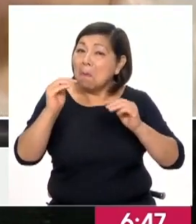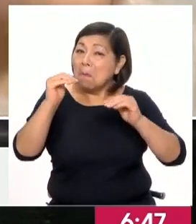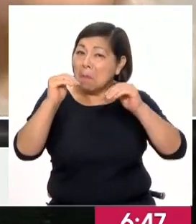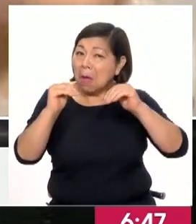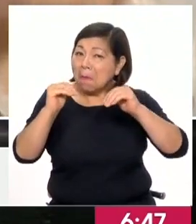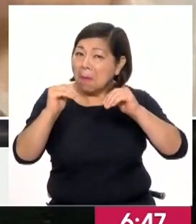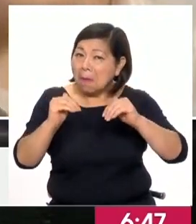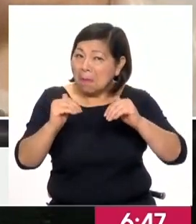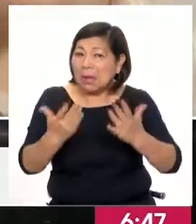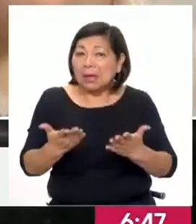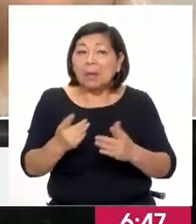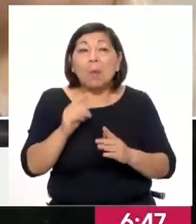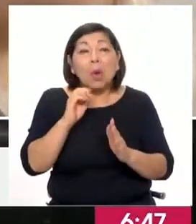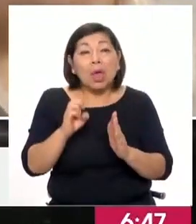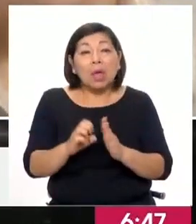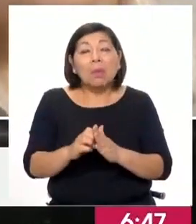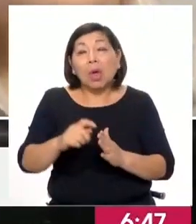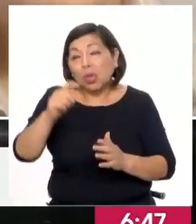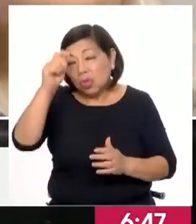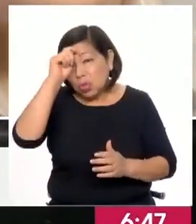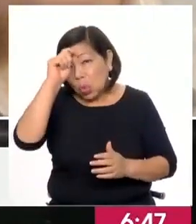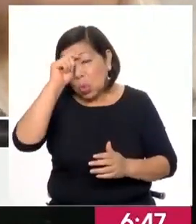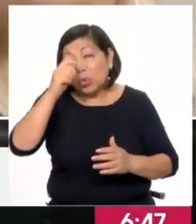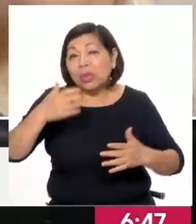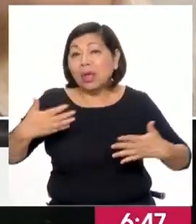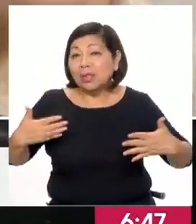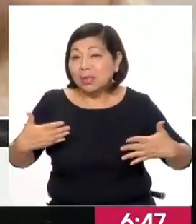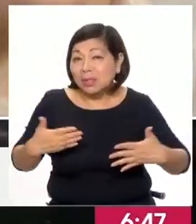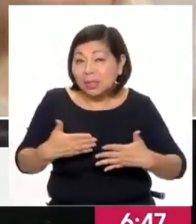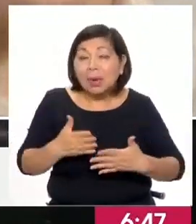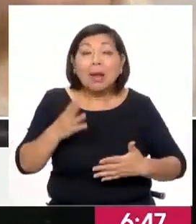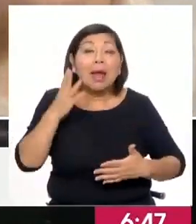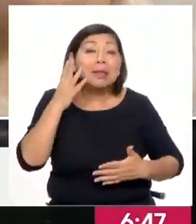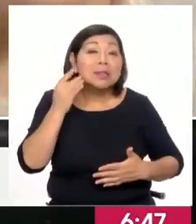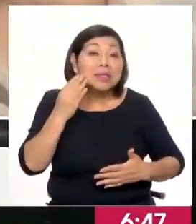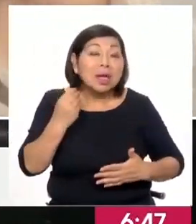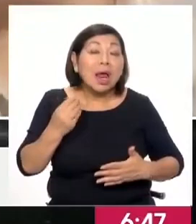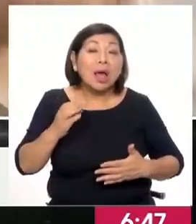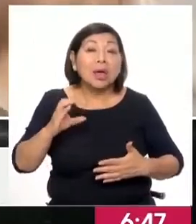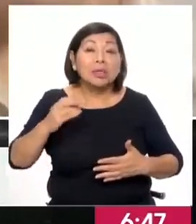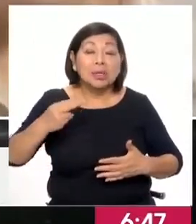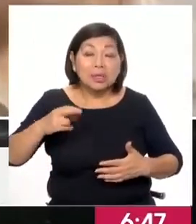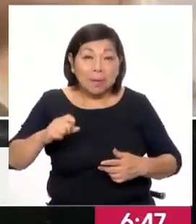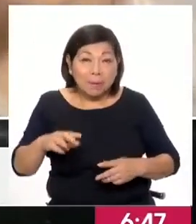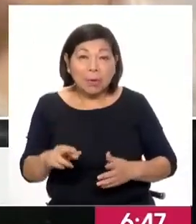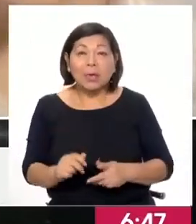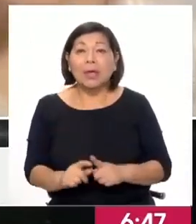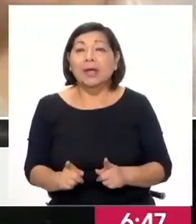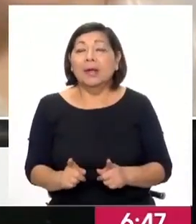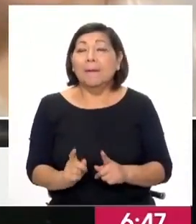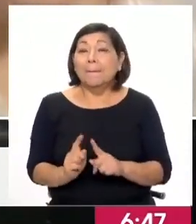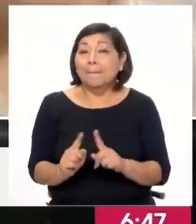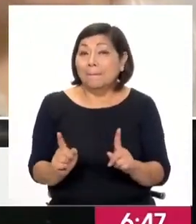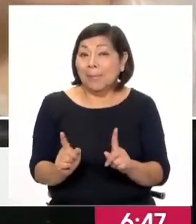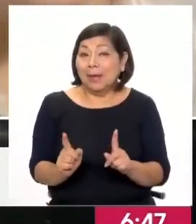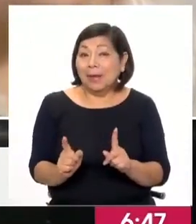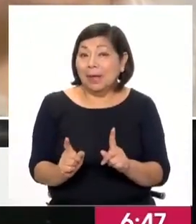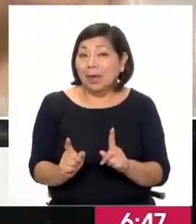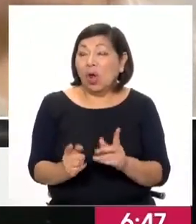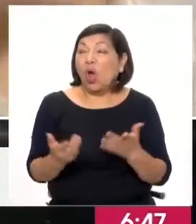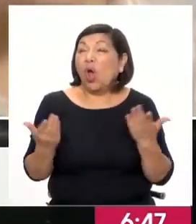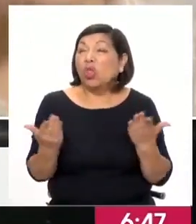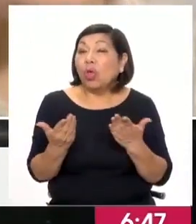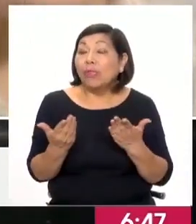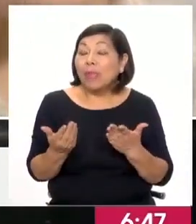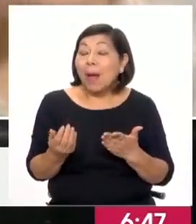¿no? Entonces, por ejemplo, eso pasa en Tumbes, en Chimbote, en Chiclayo, en Chachapoyas, ¿no? Ahora, las regiones en donde